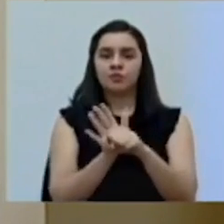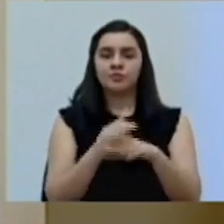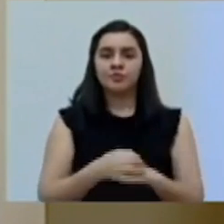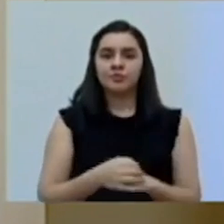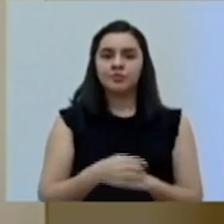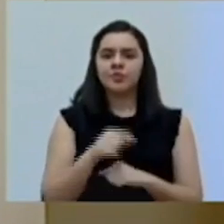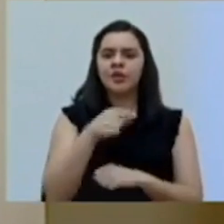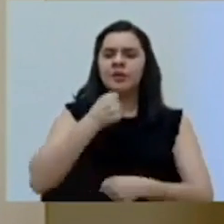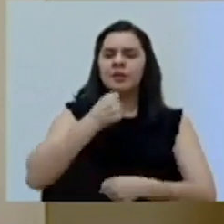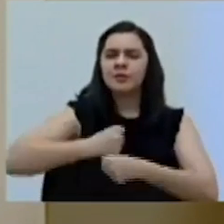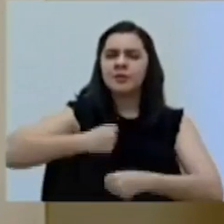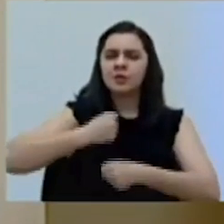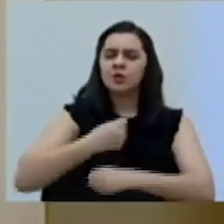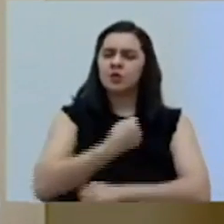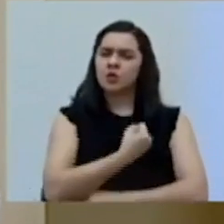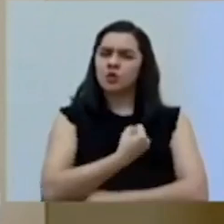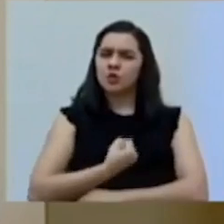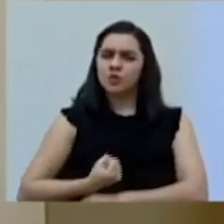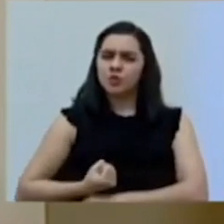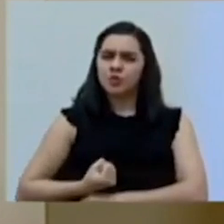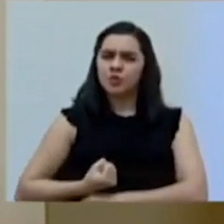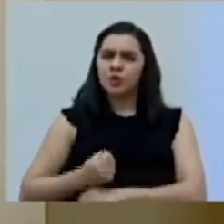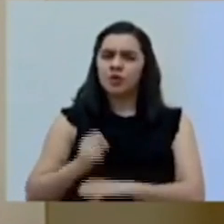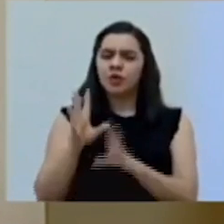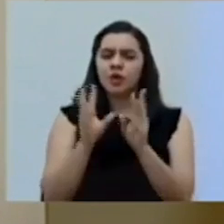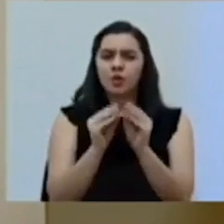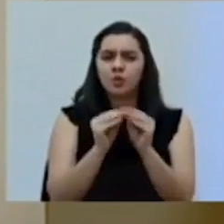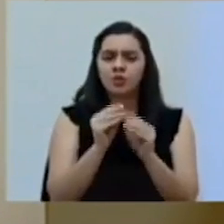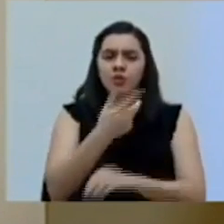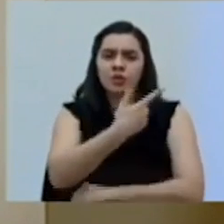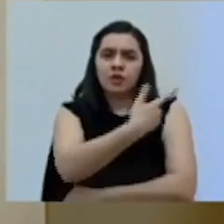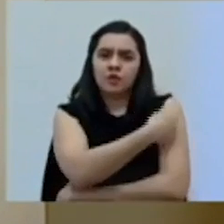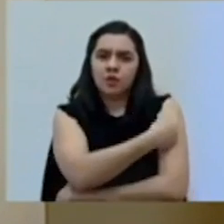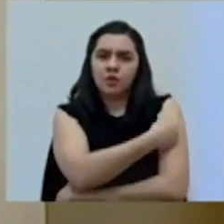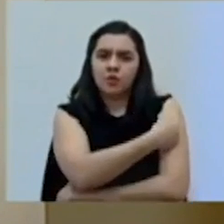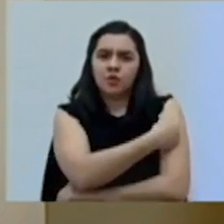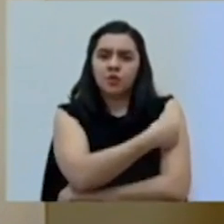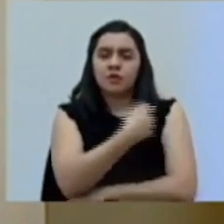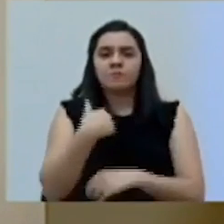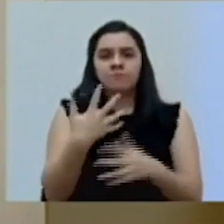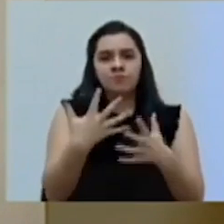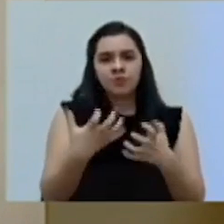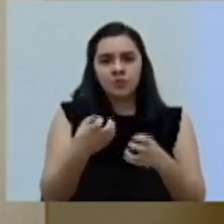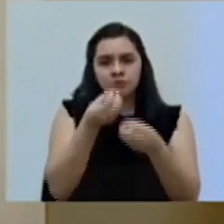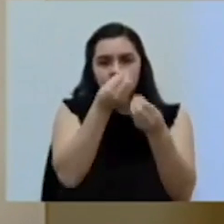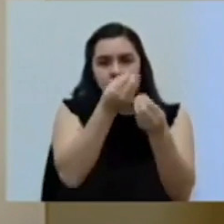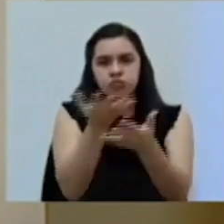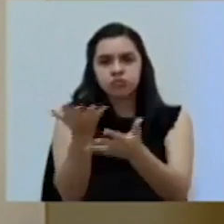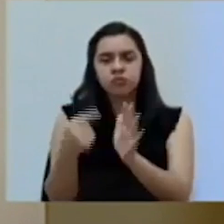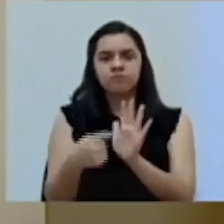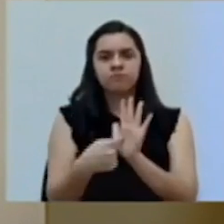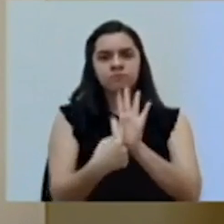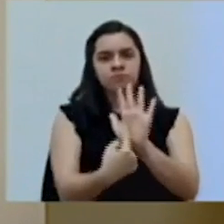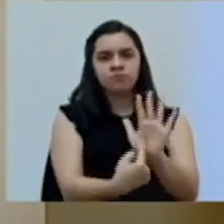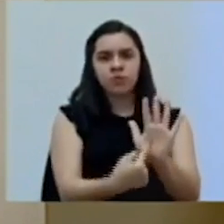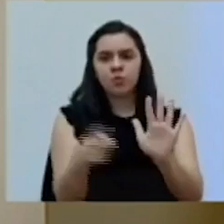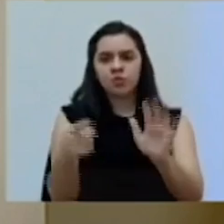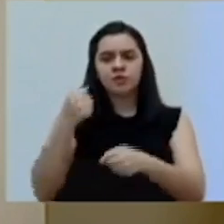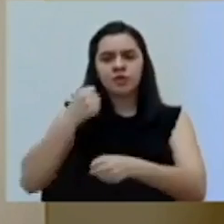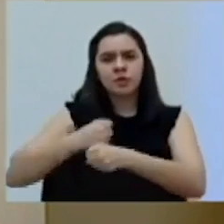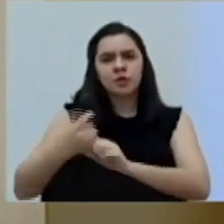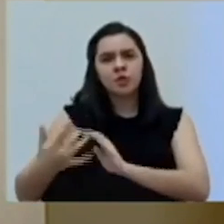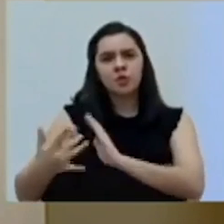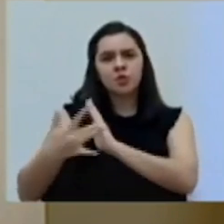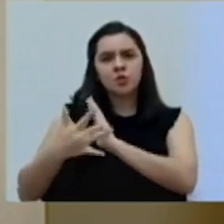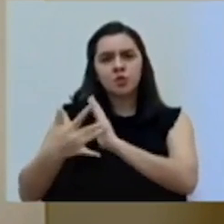Este ha sido un trabajo arduo de la Comisión de Vacunas, el cual quiero reconocer porque se ha hecho un trabajo técnico,